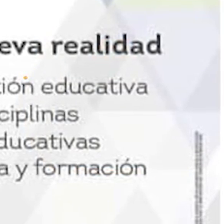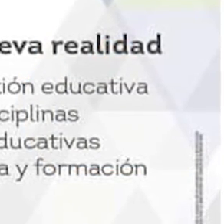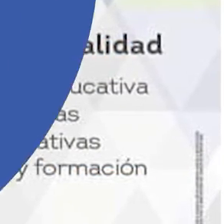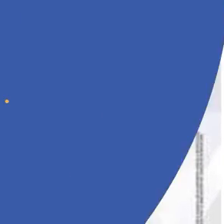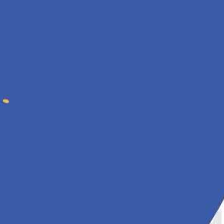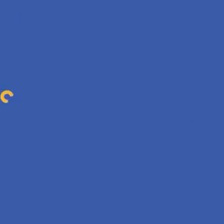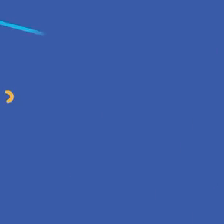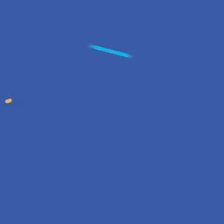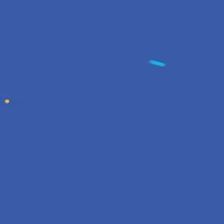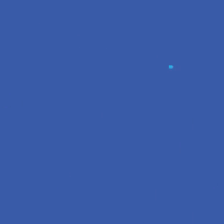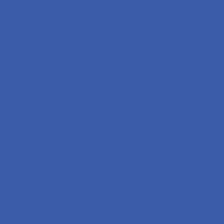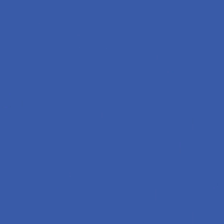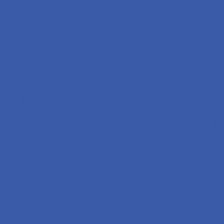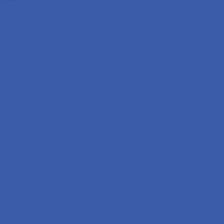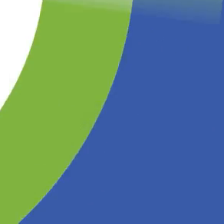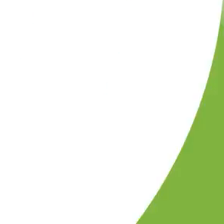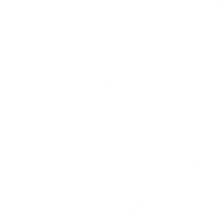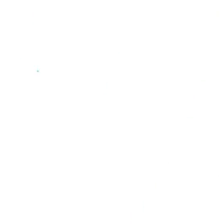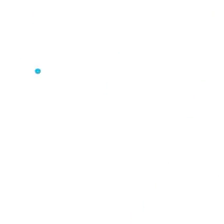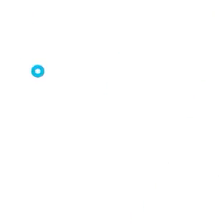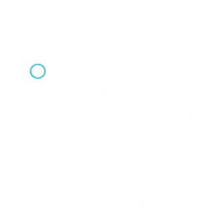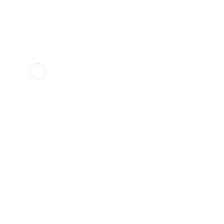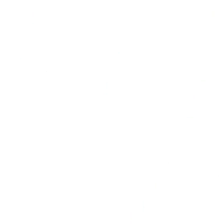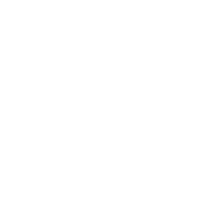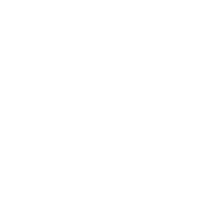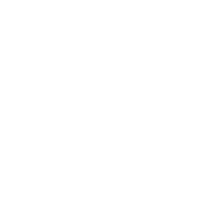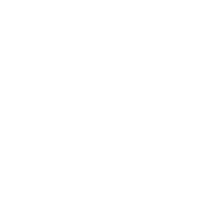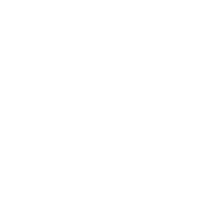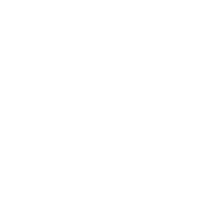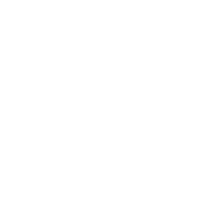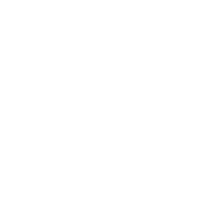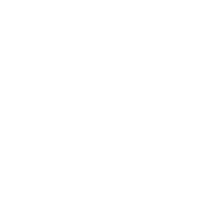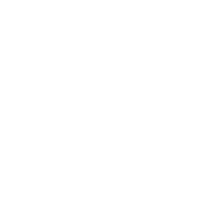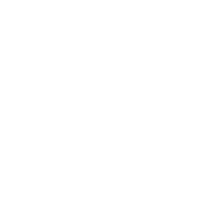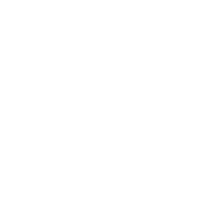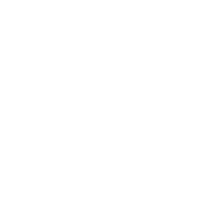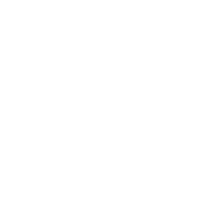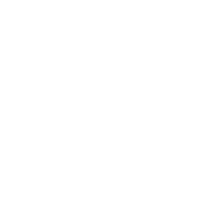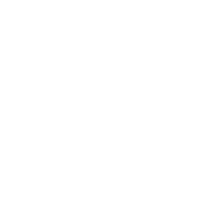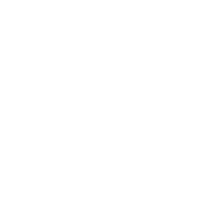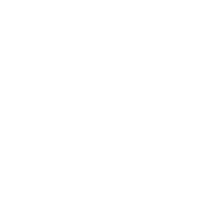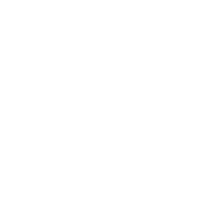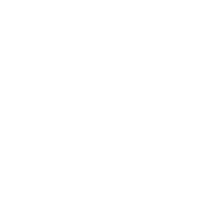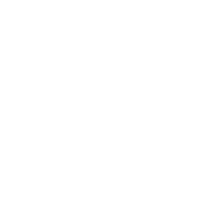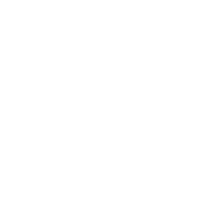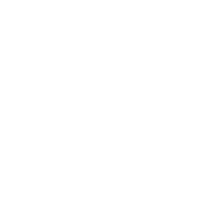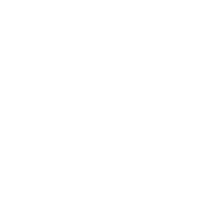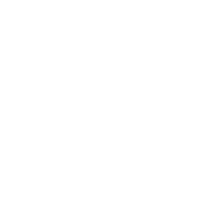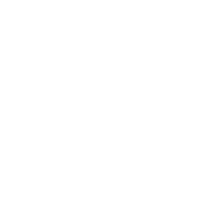el sector educativo. Universidad del Magdalena, aún más incluyente e innovadora.